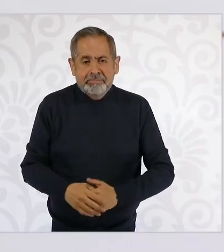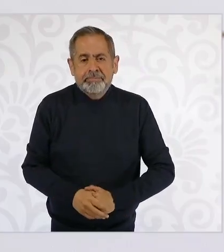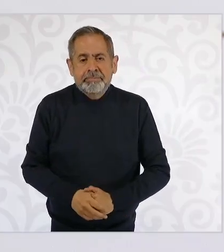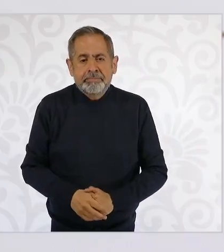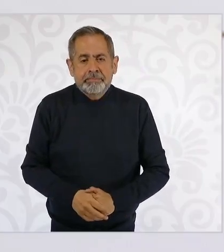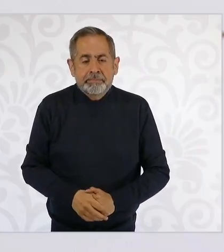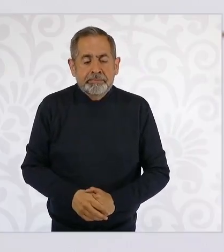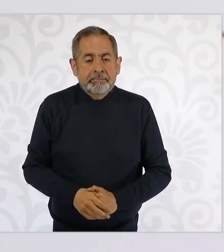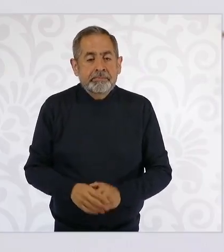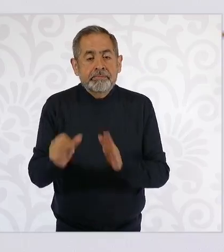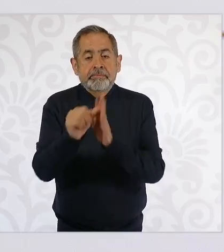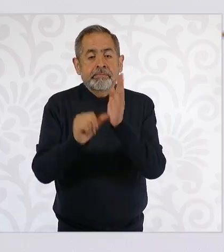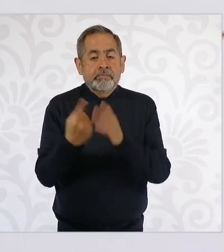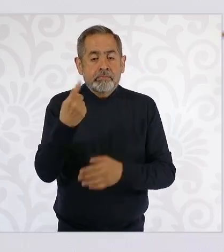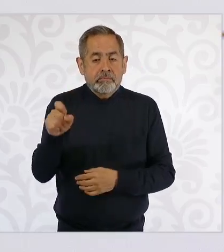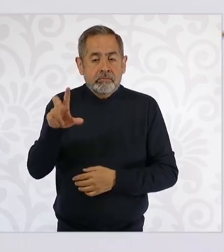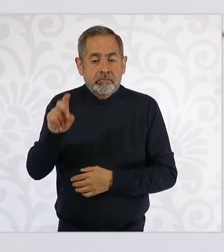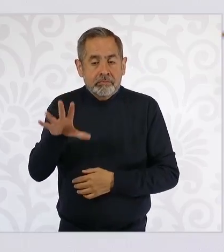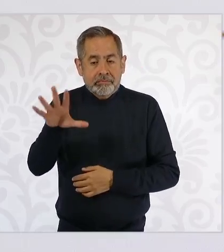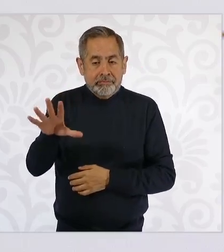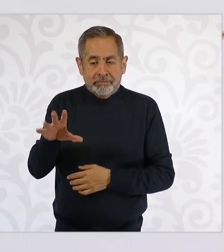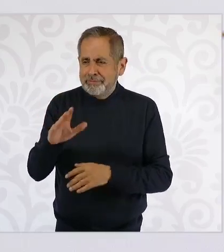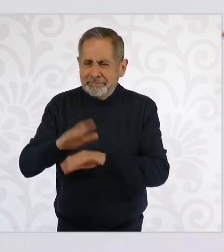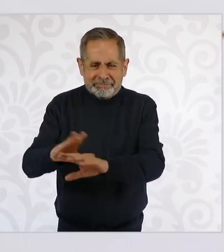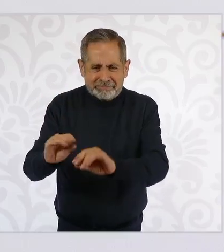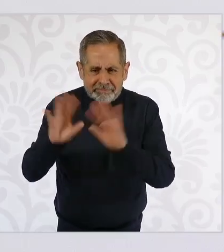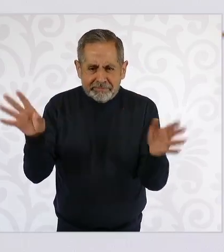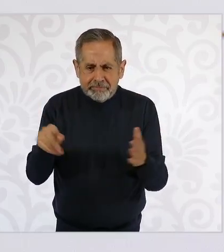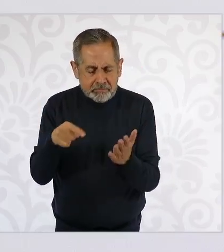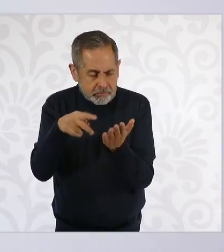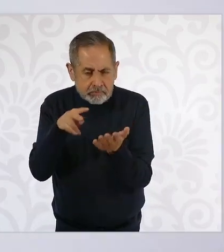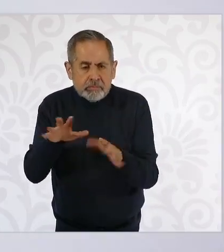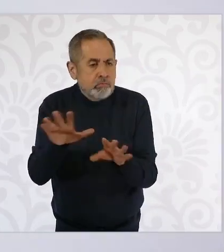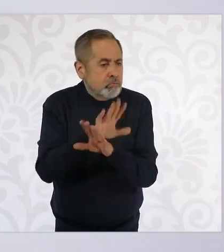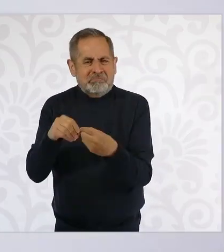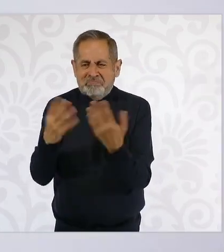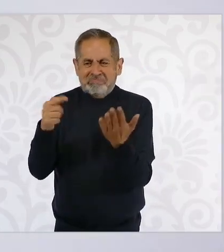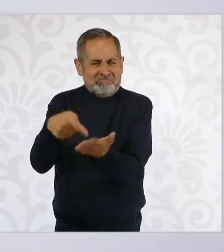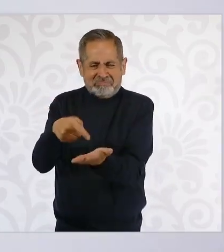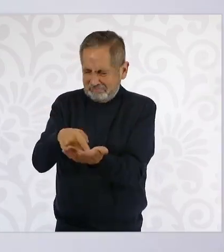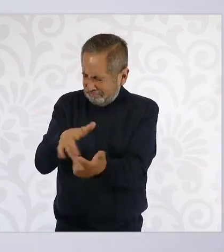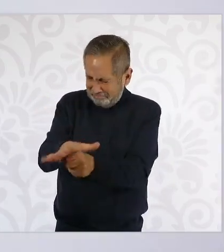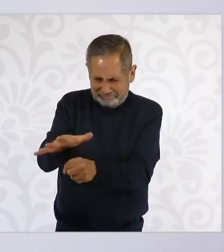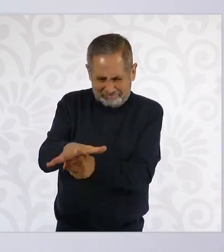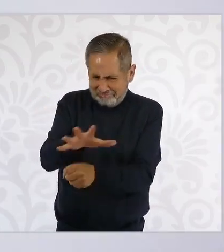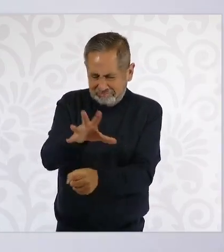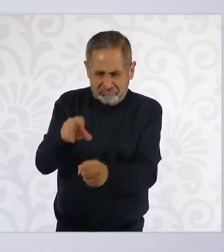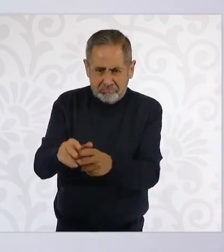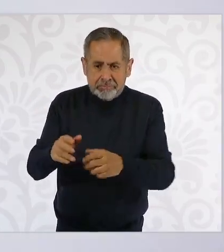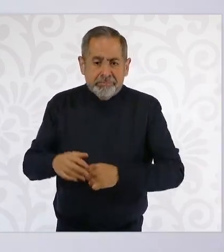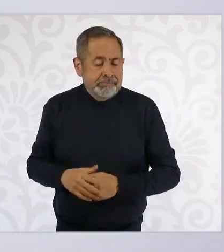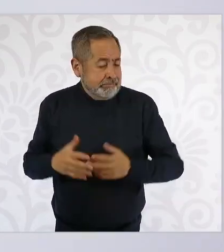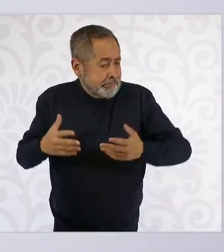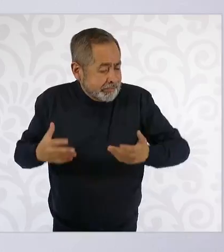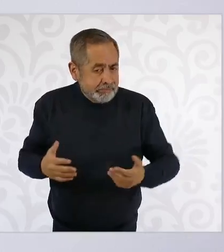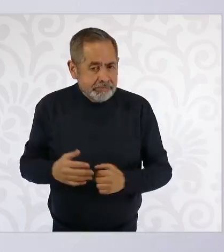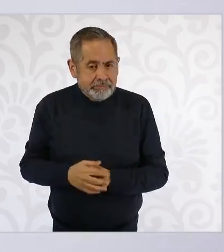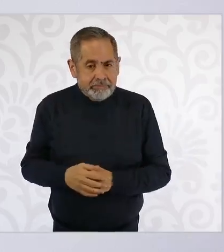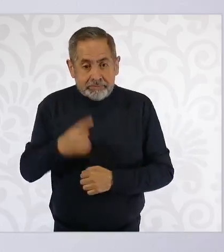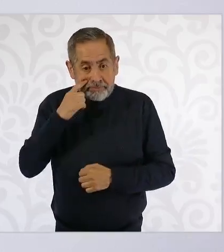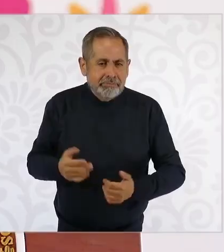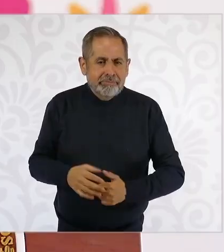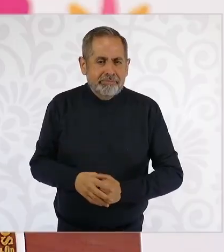El 135 es claro de cómo se cambia la Constitución. Pero además, vean las